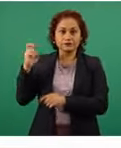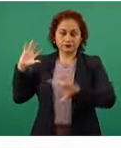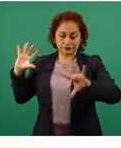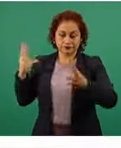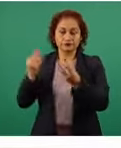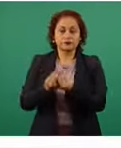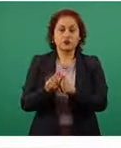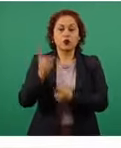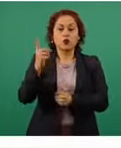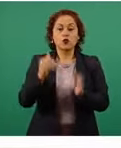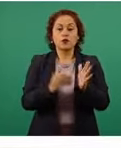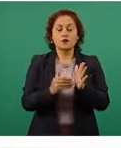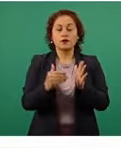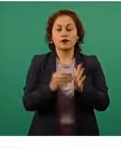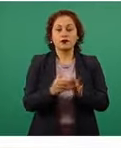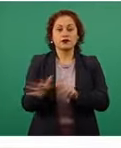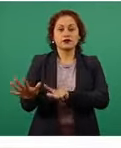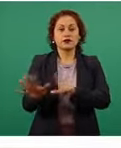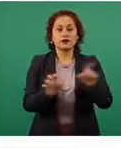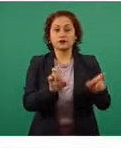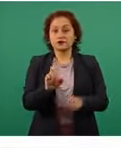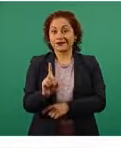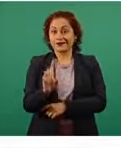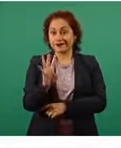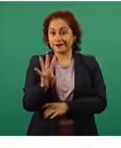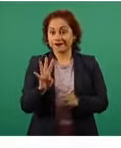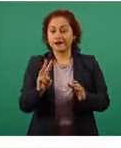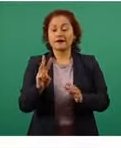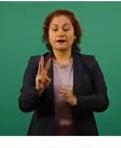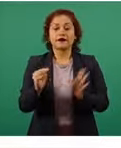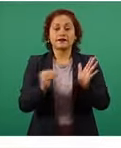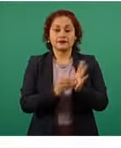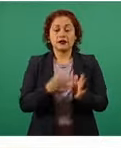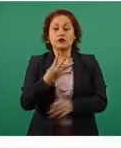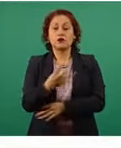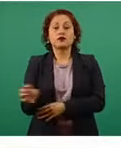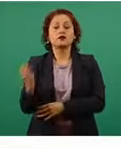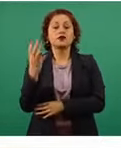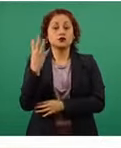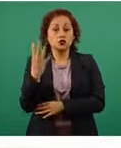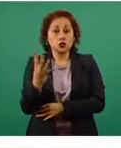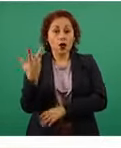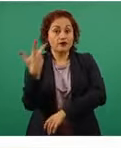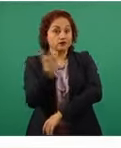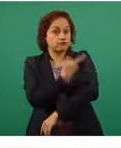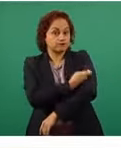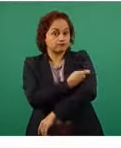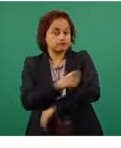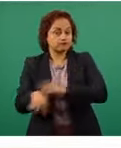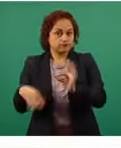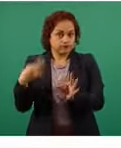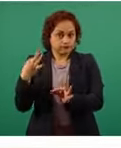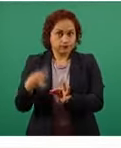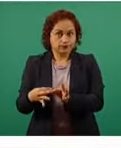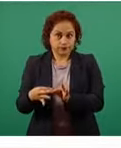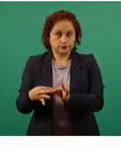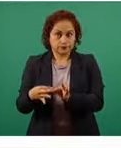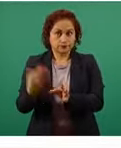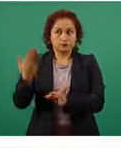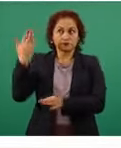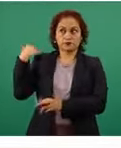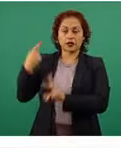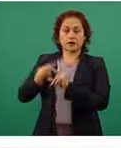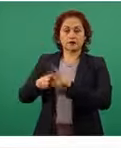un millón setecientos treinta y tres mil cuatrocientos cuatro dosis aplicadas de las iniciadas en el